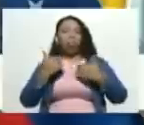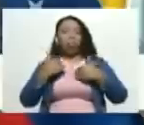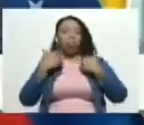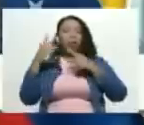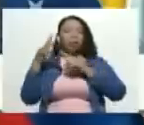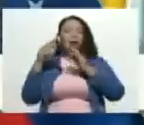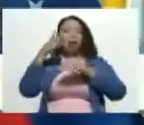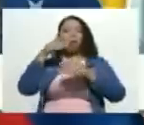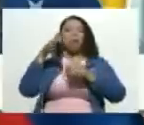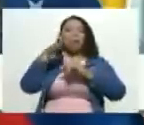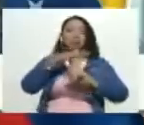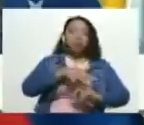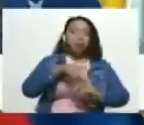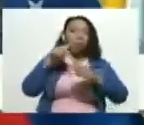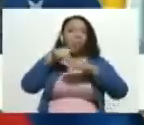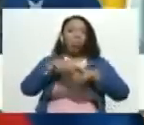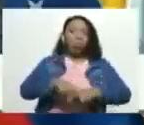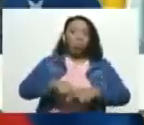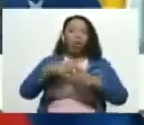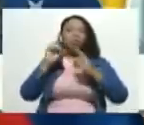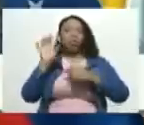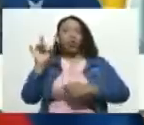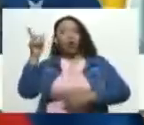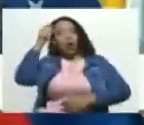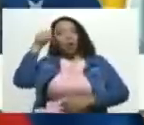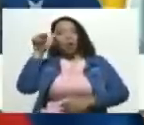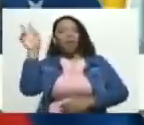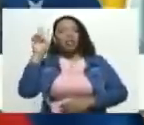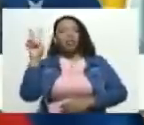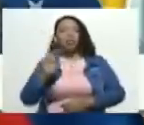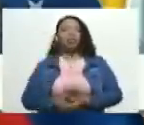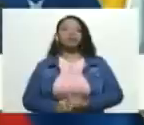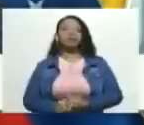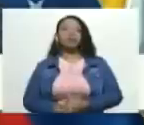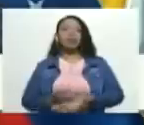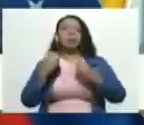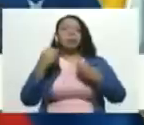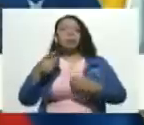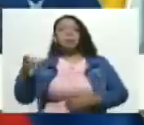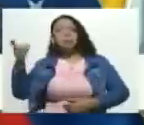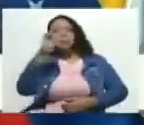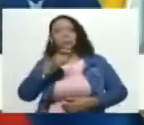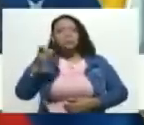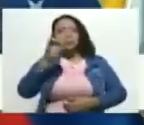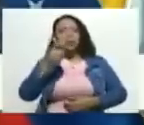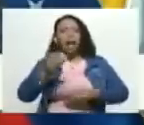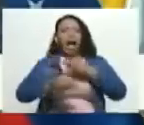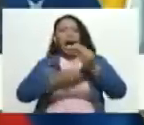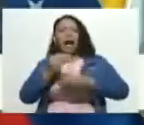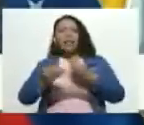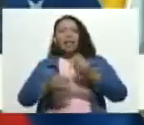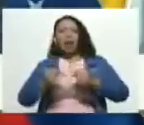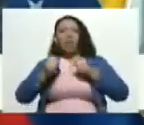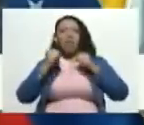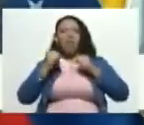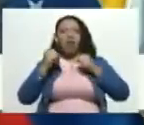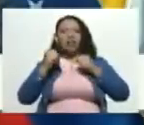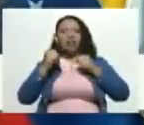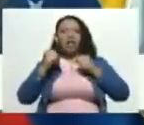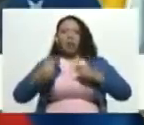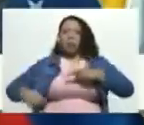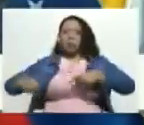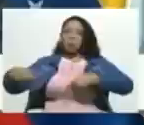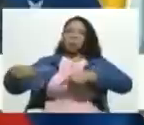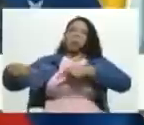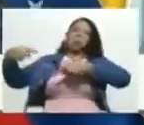humillación, dolor a la población para buscar por la vía de la fuerza lo que